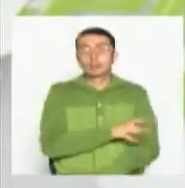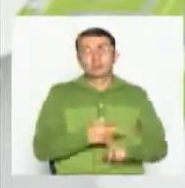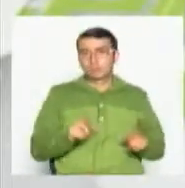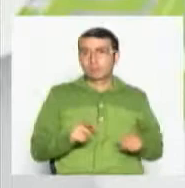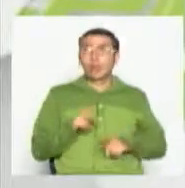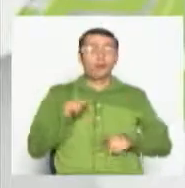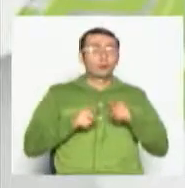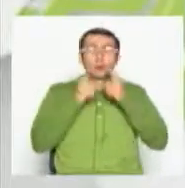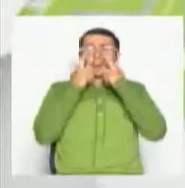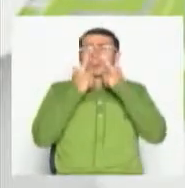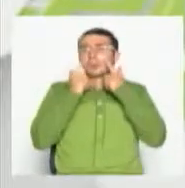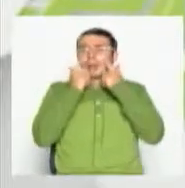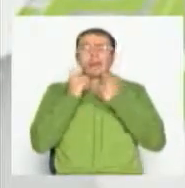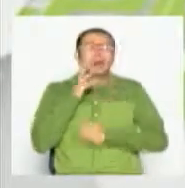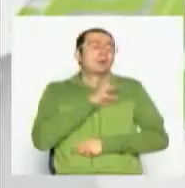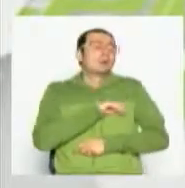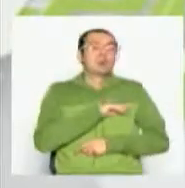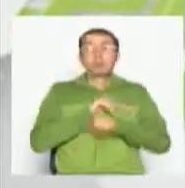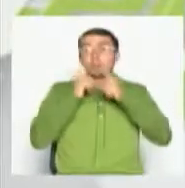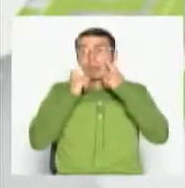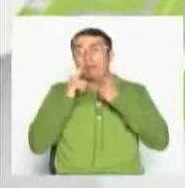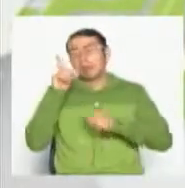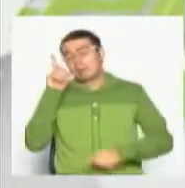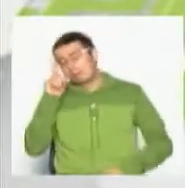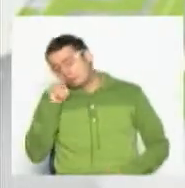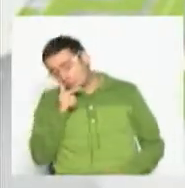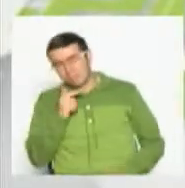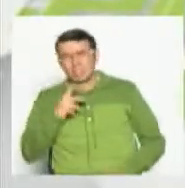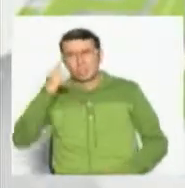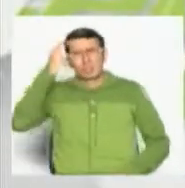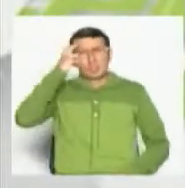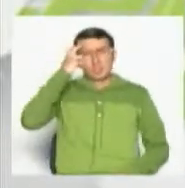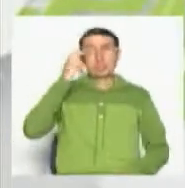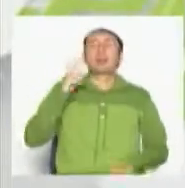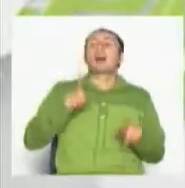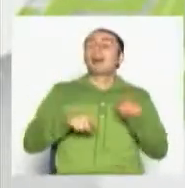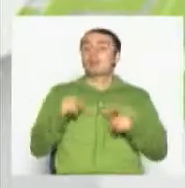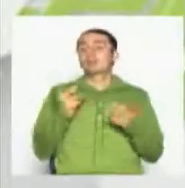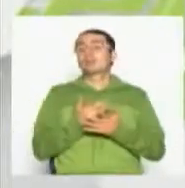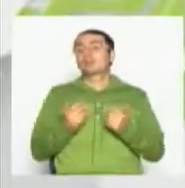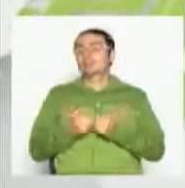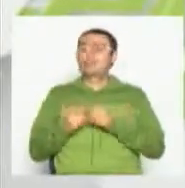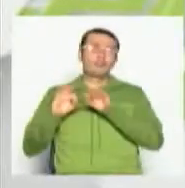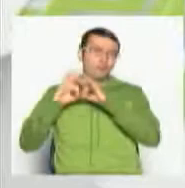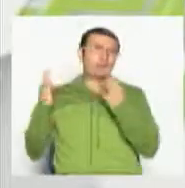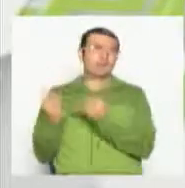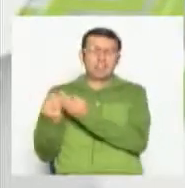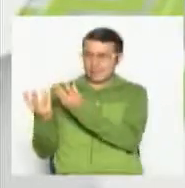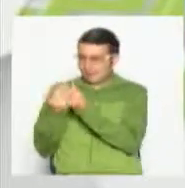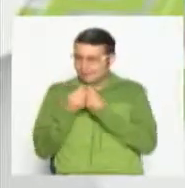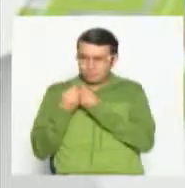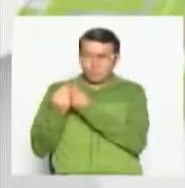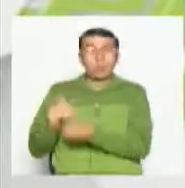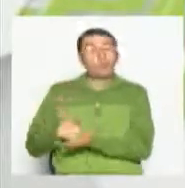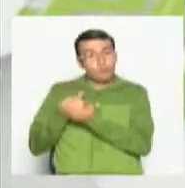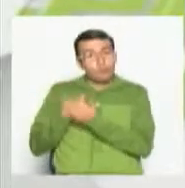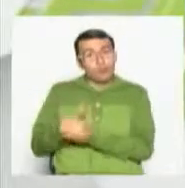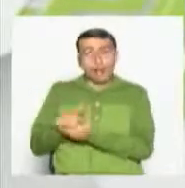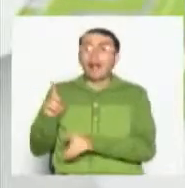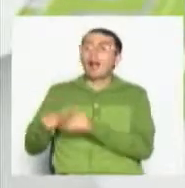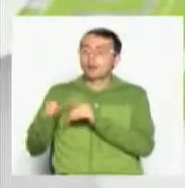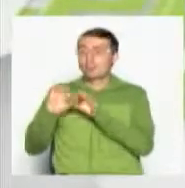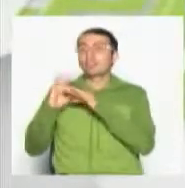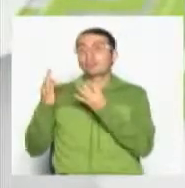Lloramos de alegría, lloramos de tristeza, lloramos de rabia, la pasamos en familia, fortalecimos esos lazos